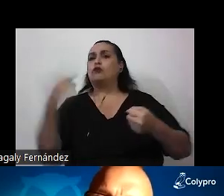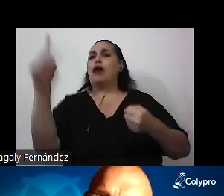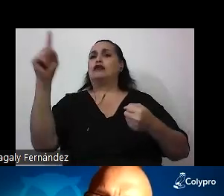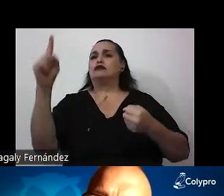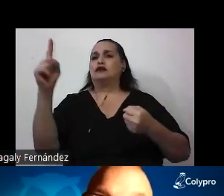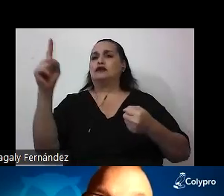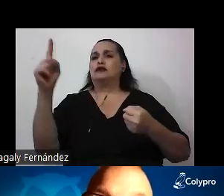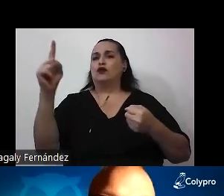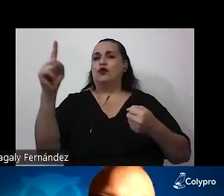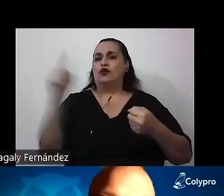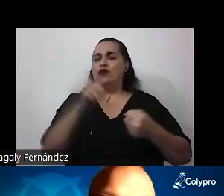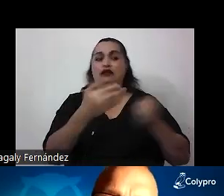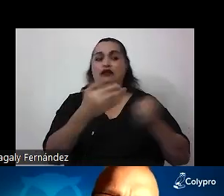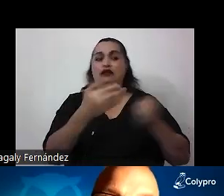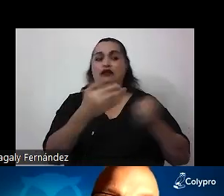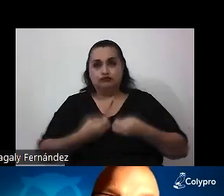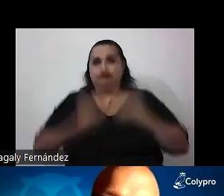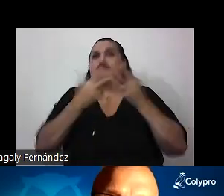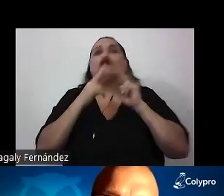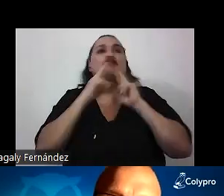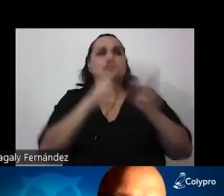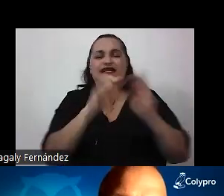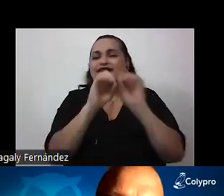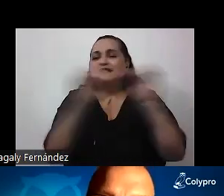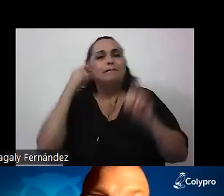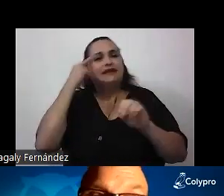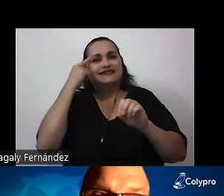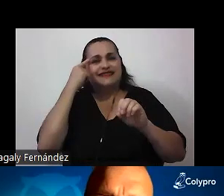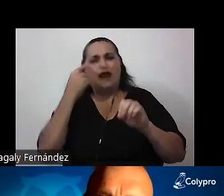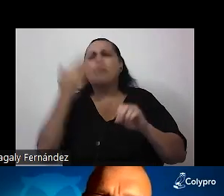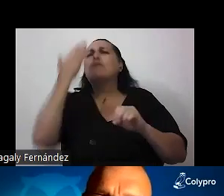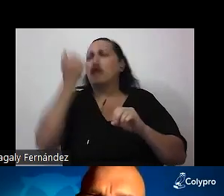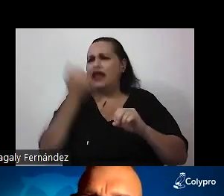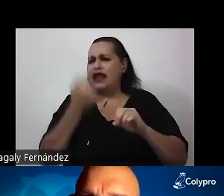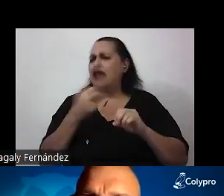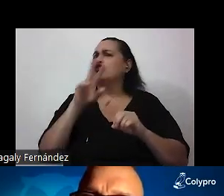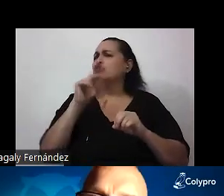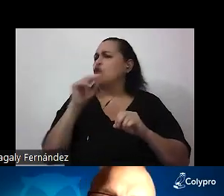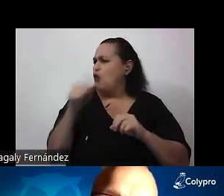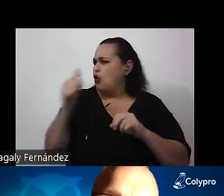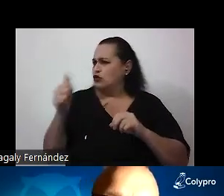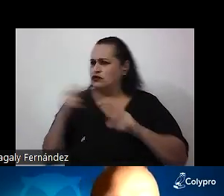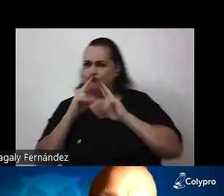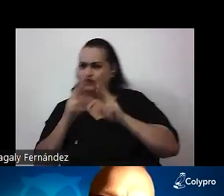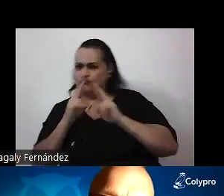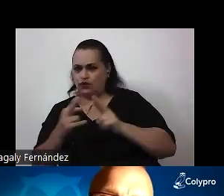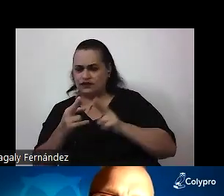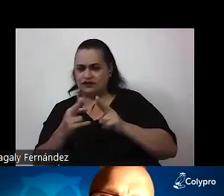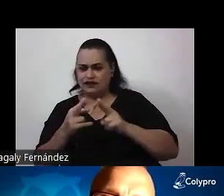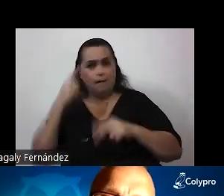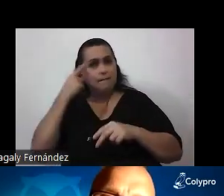respuestas sin pensar mucho por qué producimos esas respuestas y no otras, sin pensar